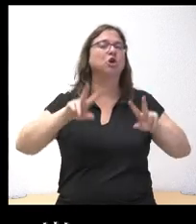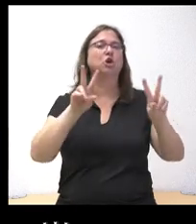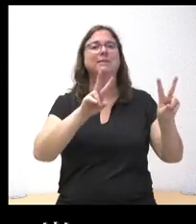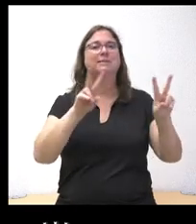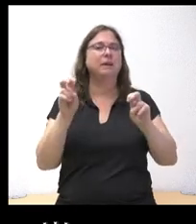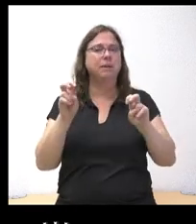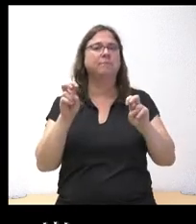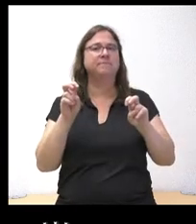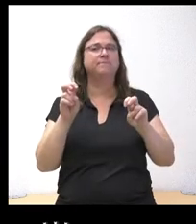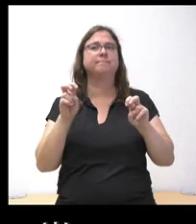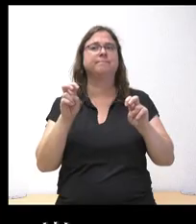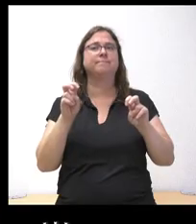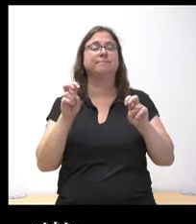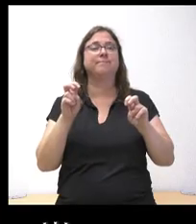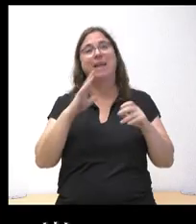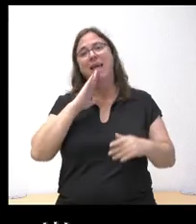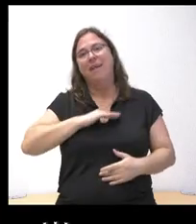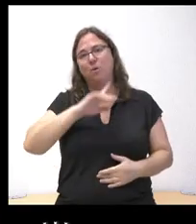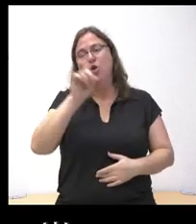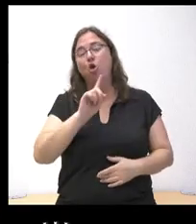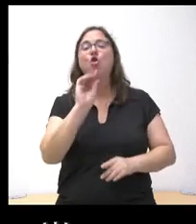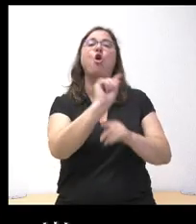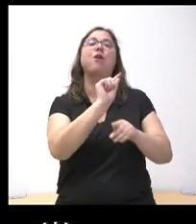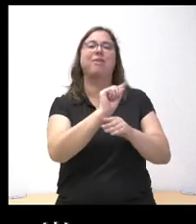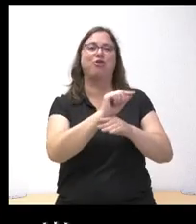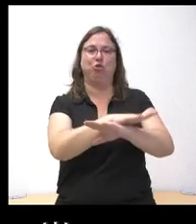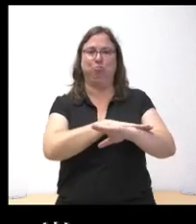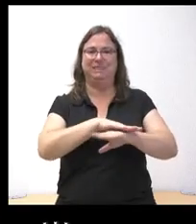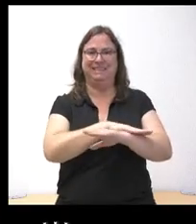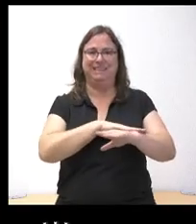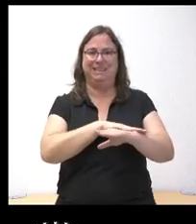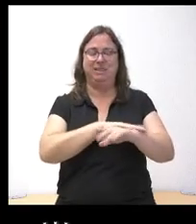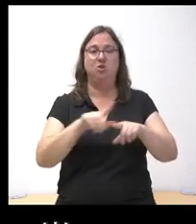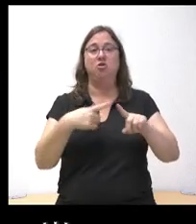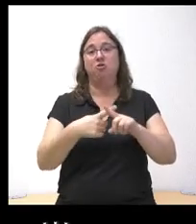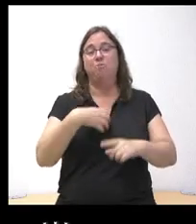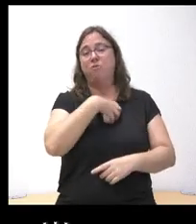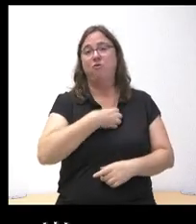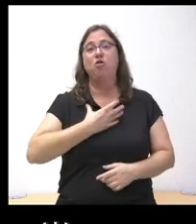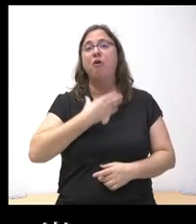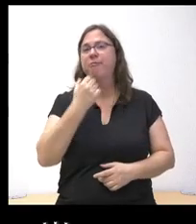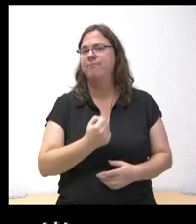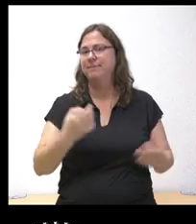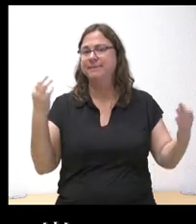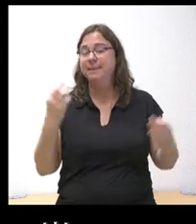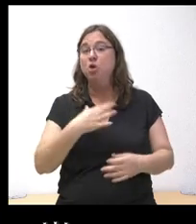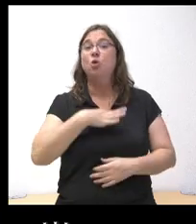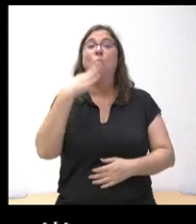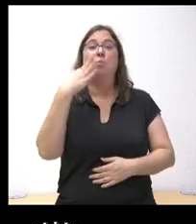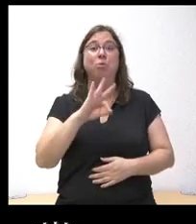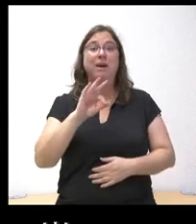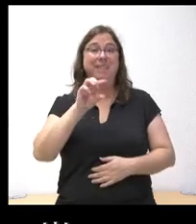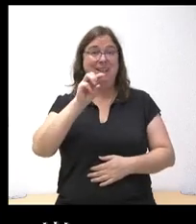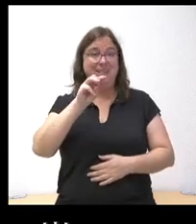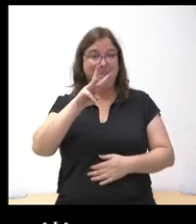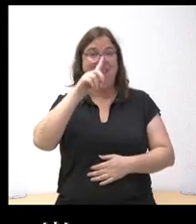corrección por parte del Ministerio y la asunción por parte del Ayuntamiento de que posiblemente después de 13 años